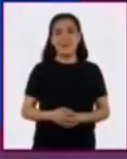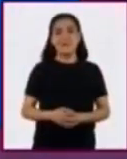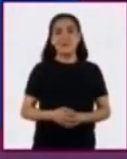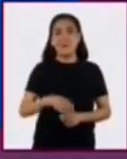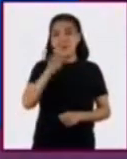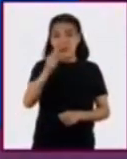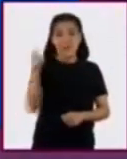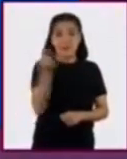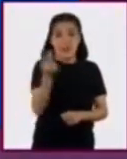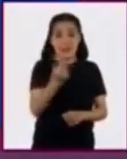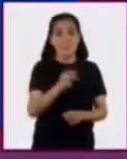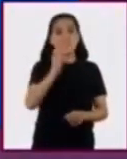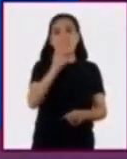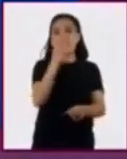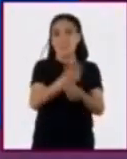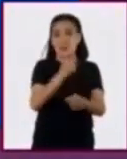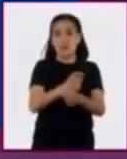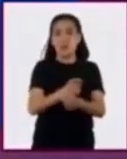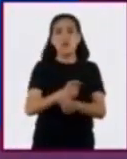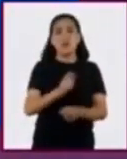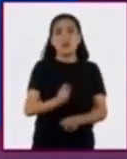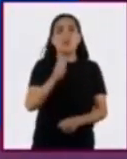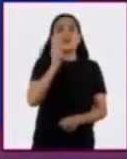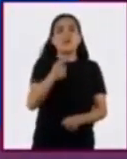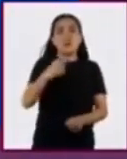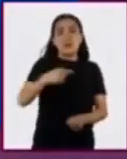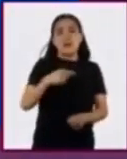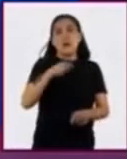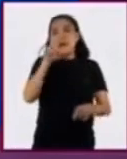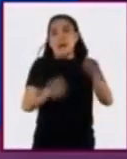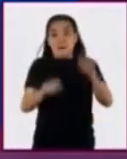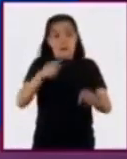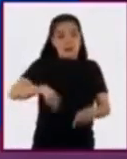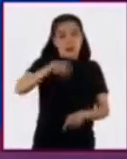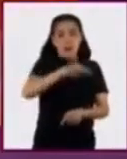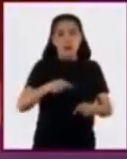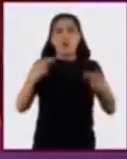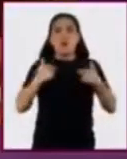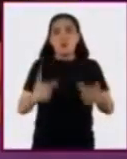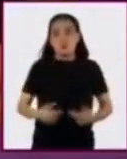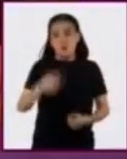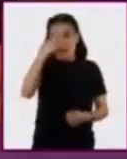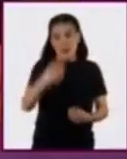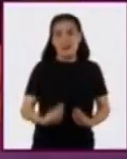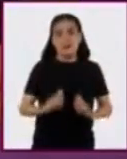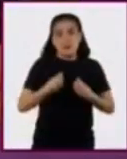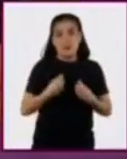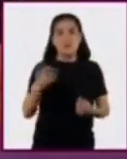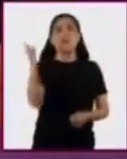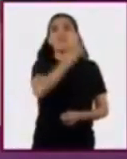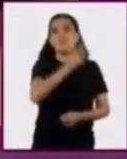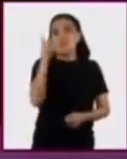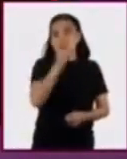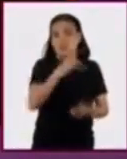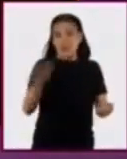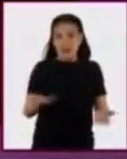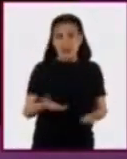Las necesidades primarias son aquellas de las que depende la supervivencia, como respirar,